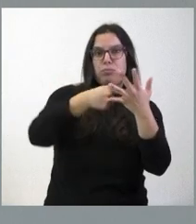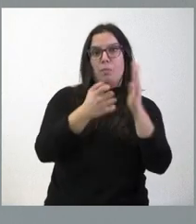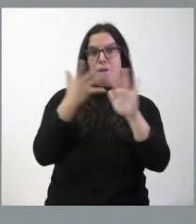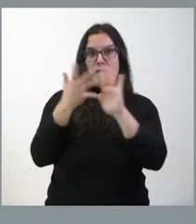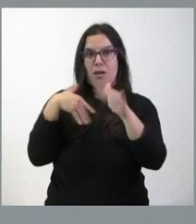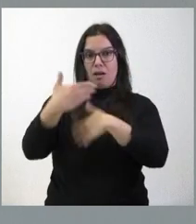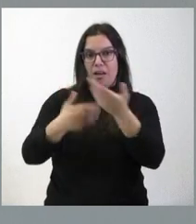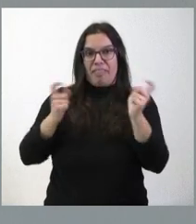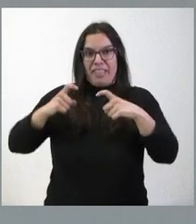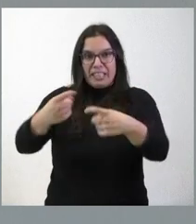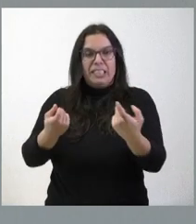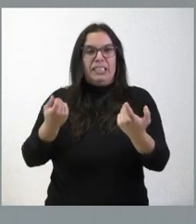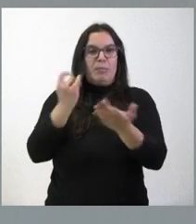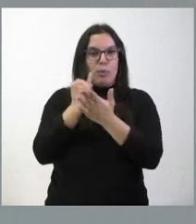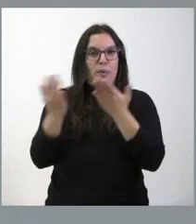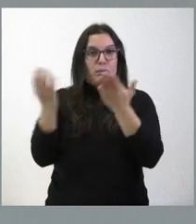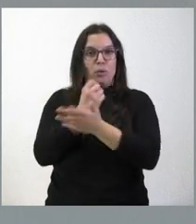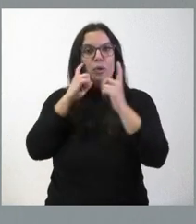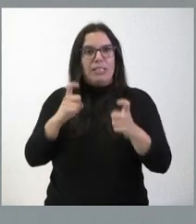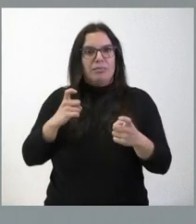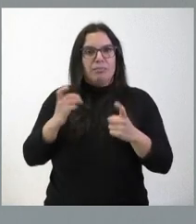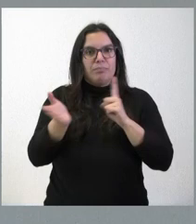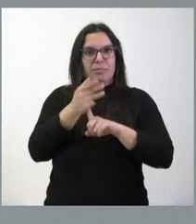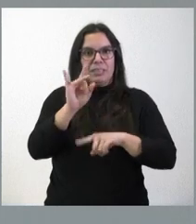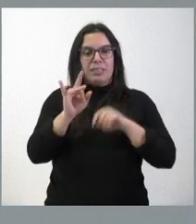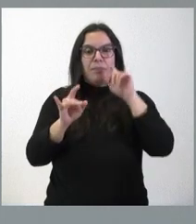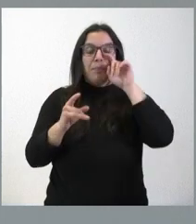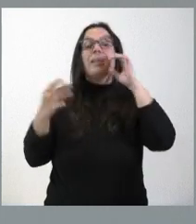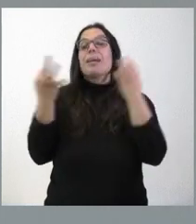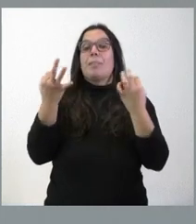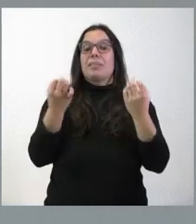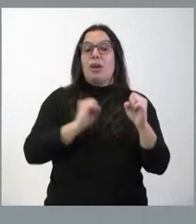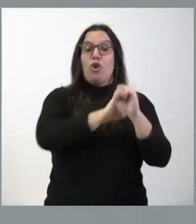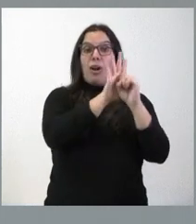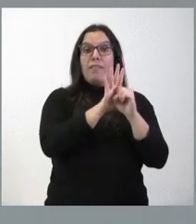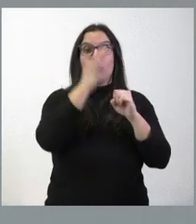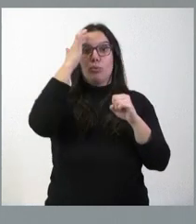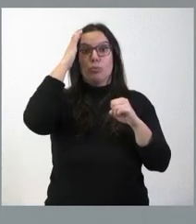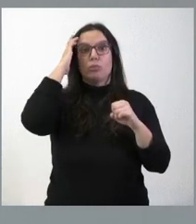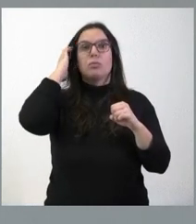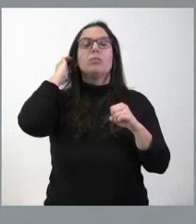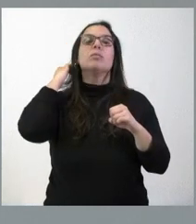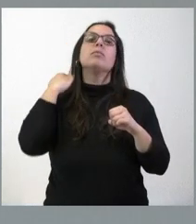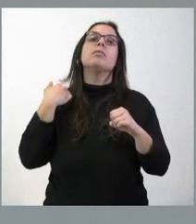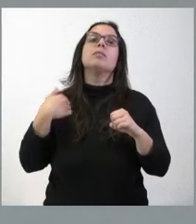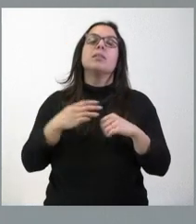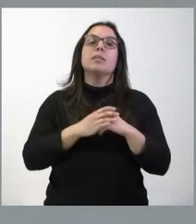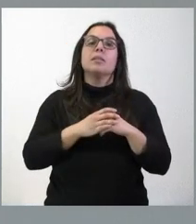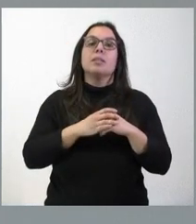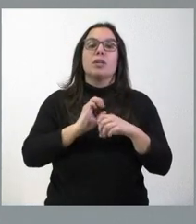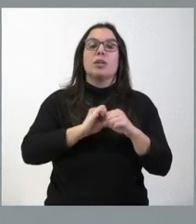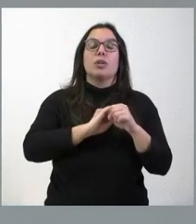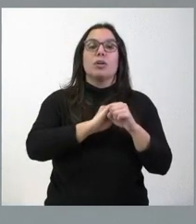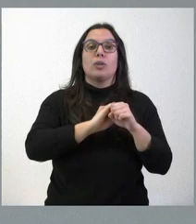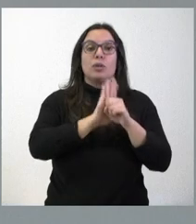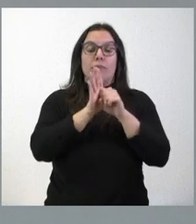autónoma que está permitiendo reducir esas listas de espera. Es verdad que como consecuencia de la pandemia había sufrido de una forma extraordinaria nuestra comunidad autónoma